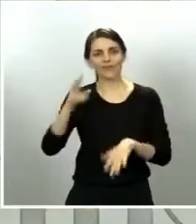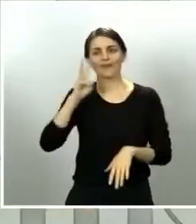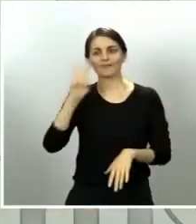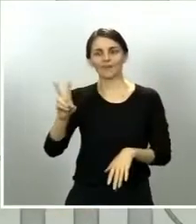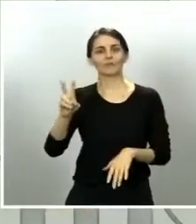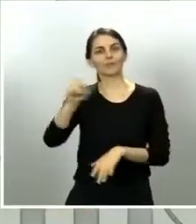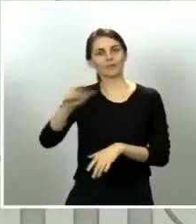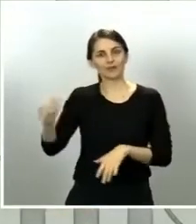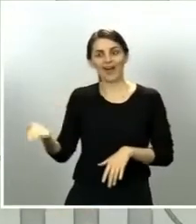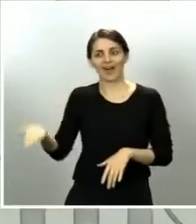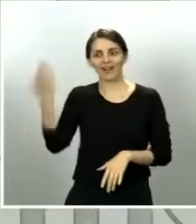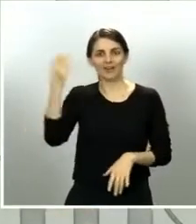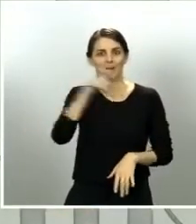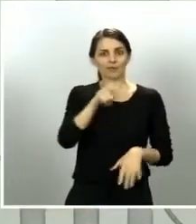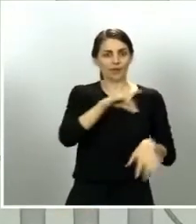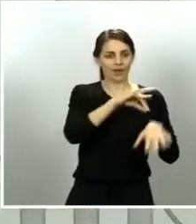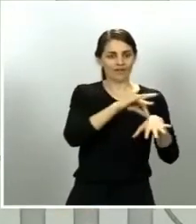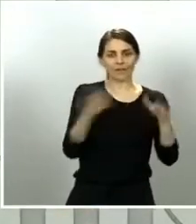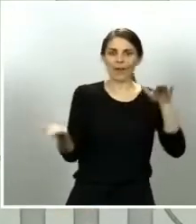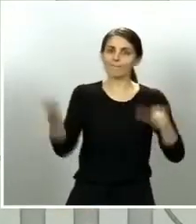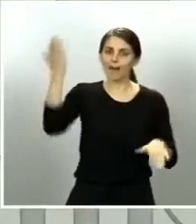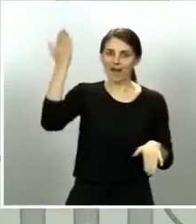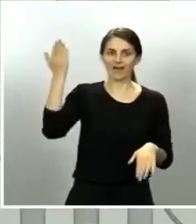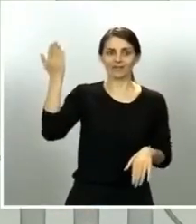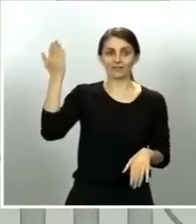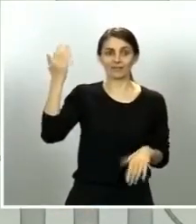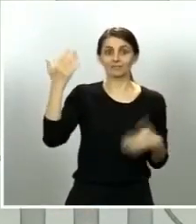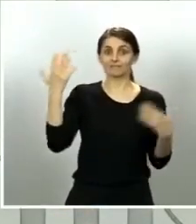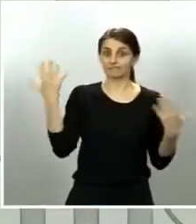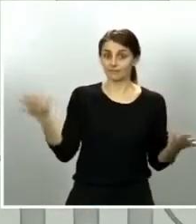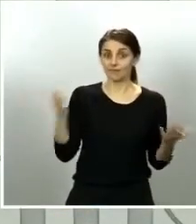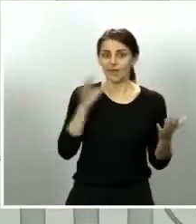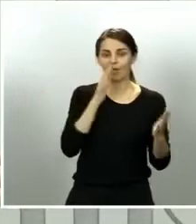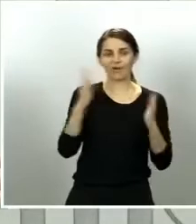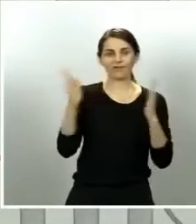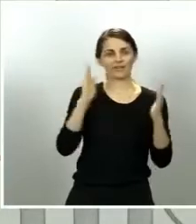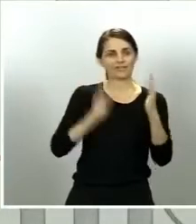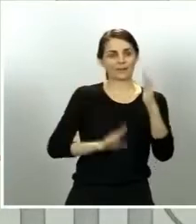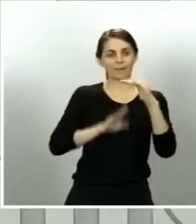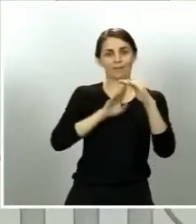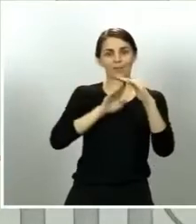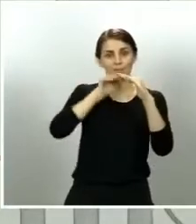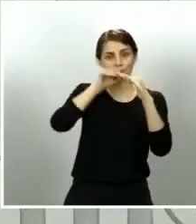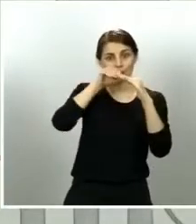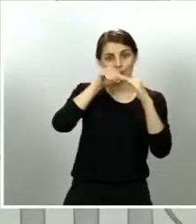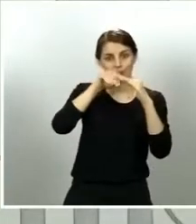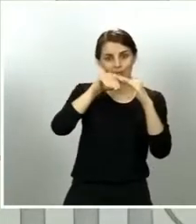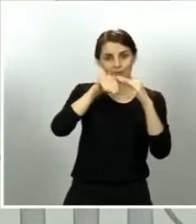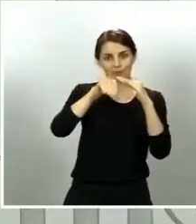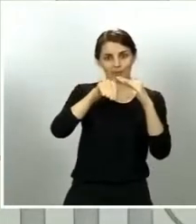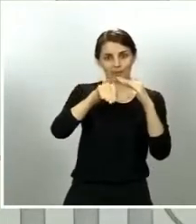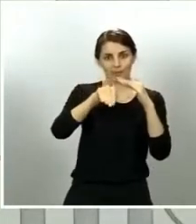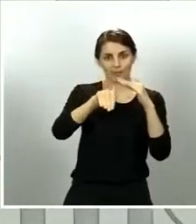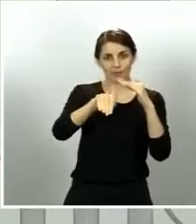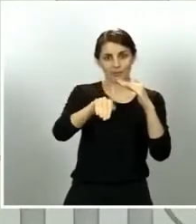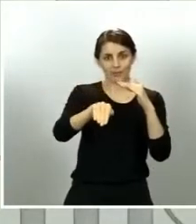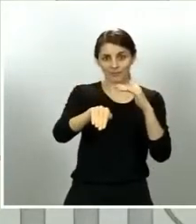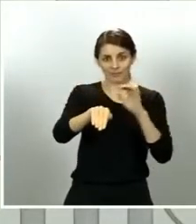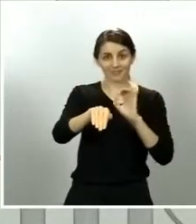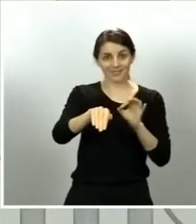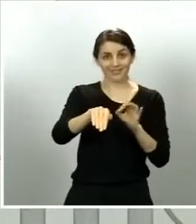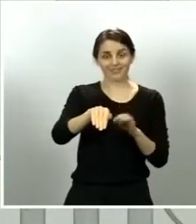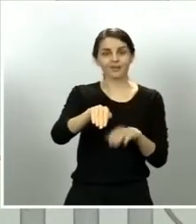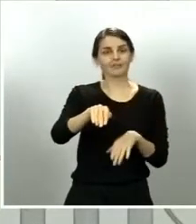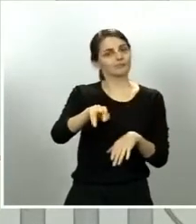alcanzar el pico y doblegar la curva, cosa que pone de manifiesto el número superior de curados